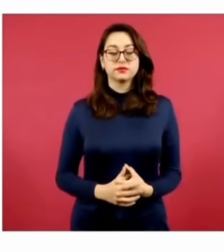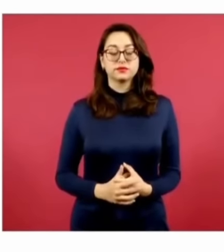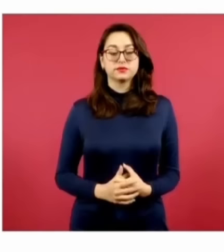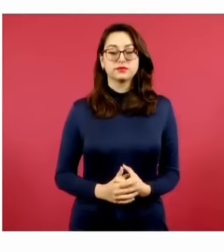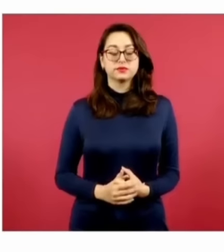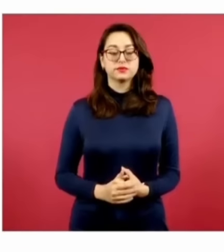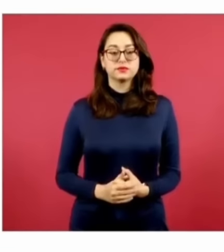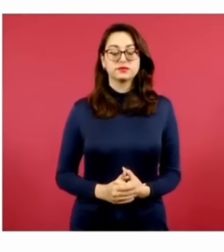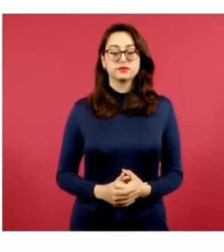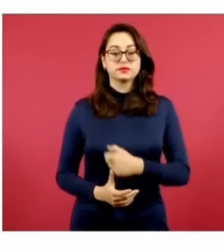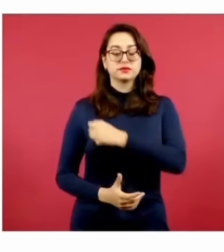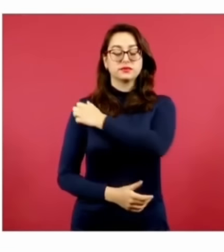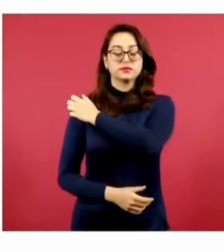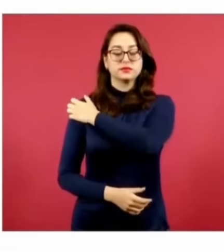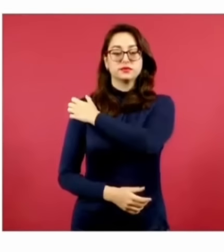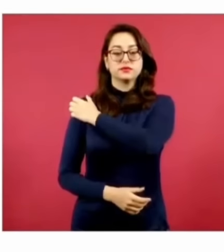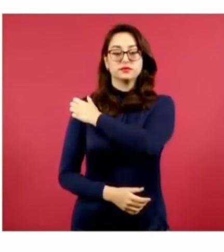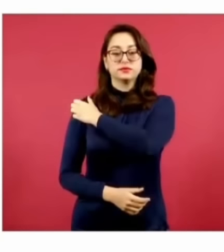Entonces, estamos bien.